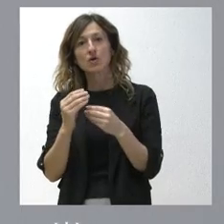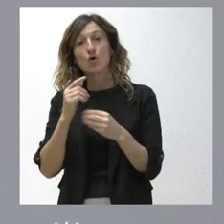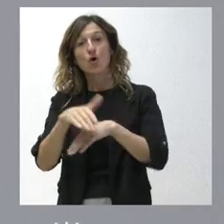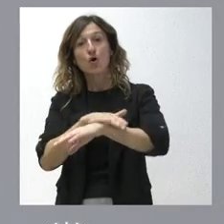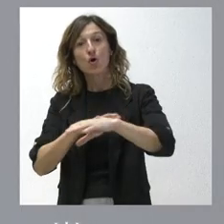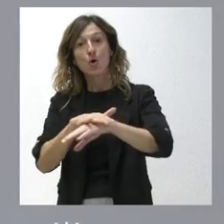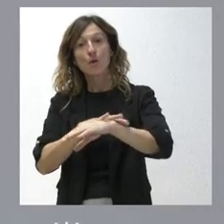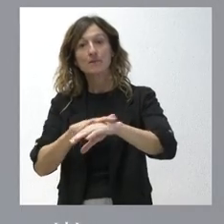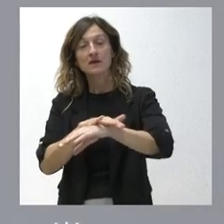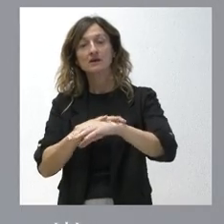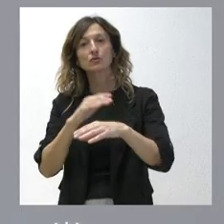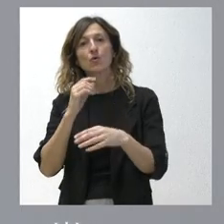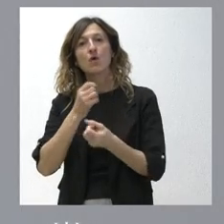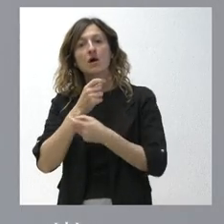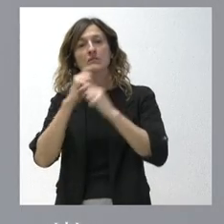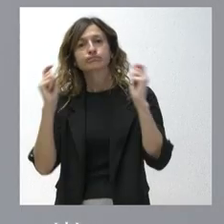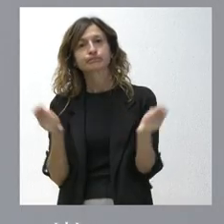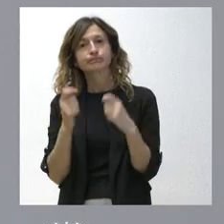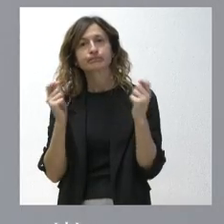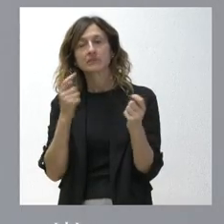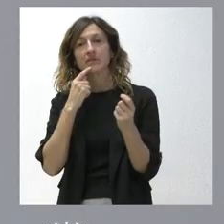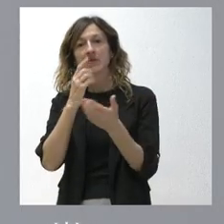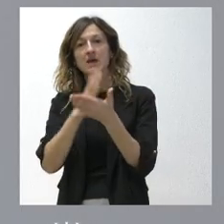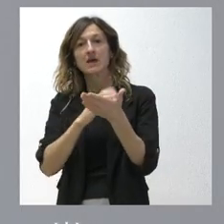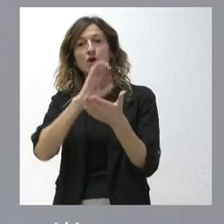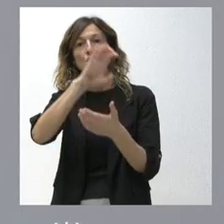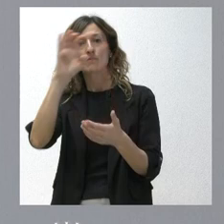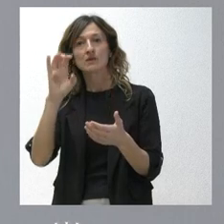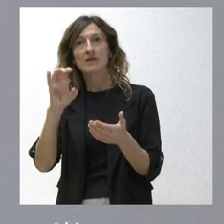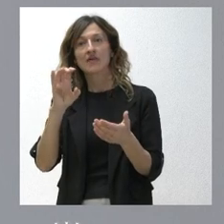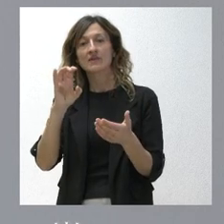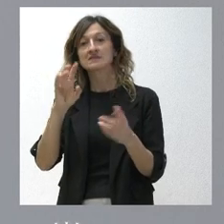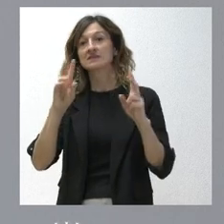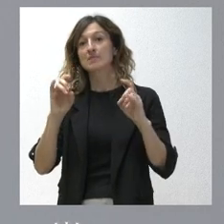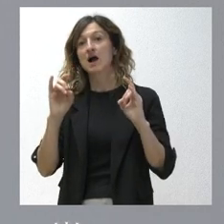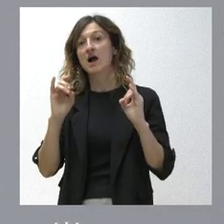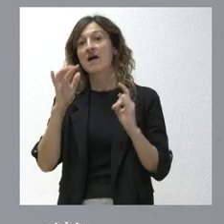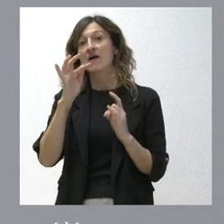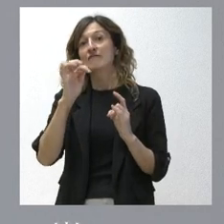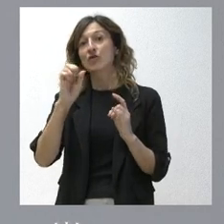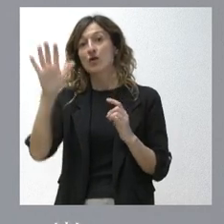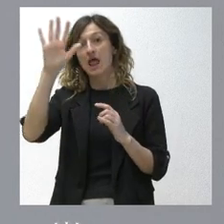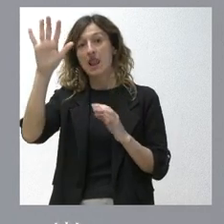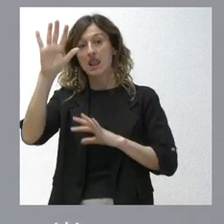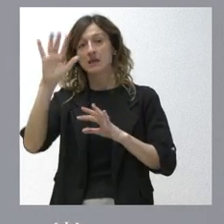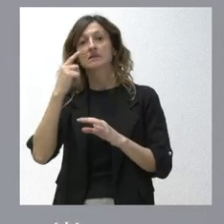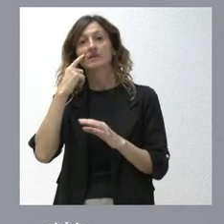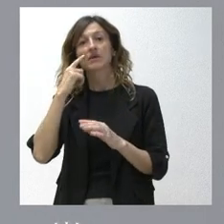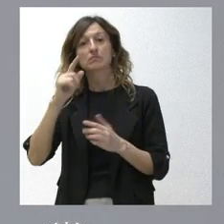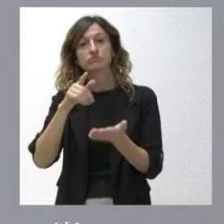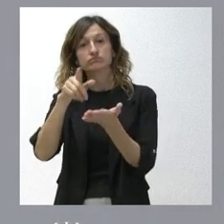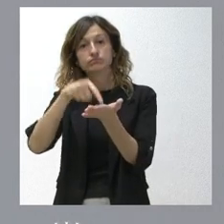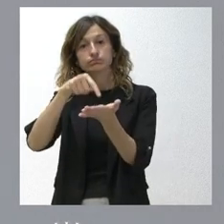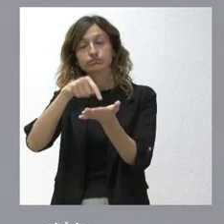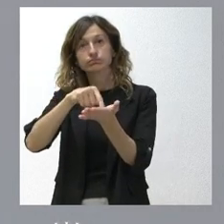Gobierno parece que ha anunciado que en las comunidades autónomas de régimen foral se va a permitir no solo la recaudación específica